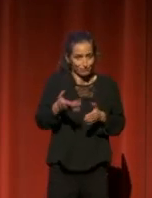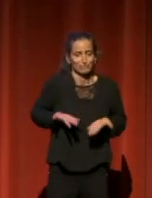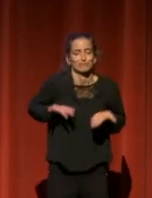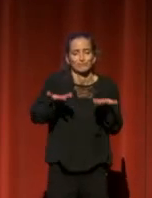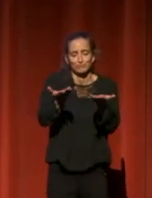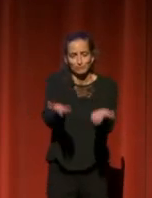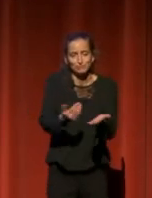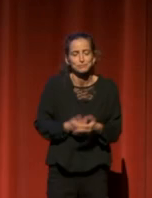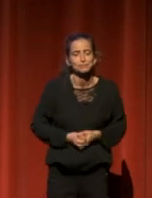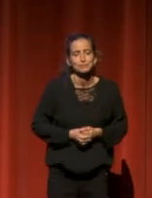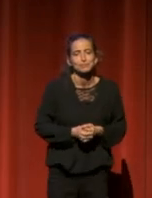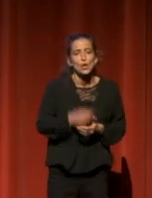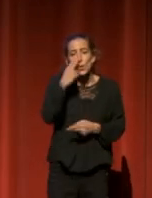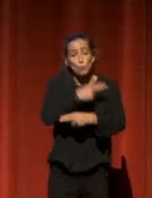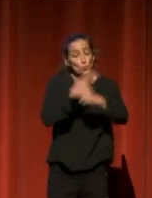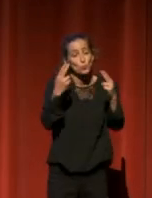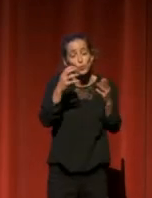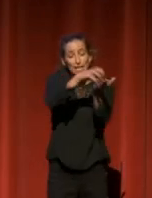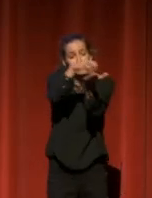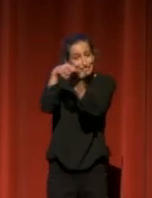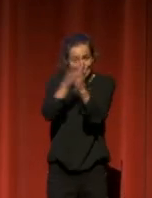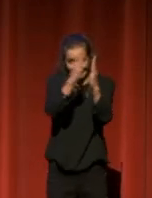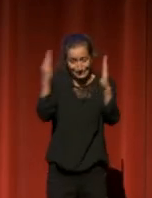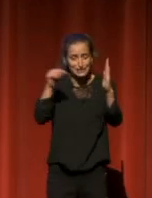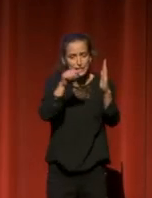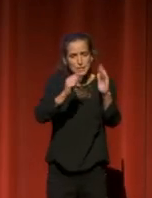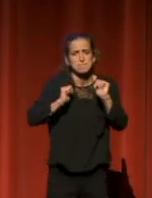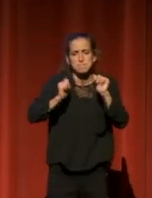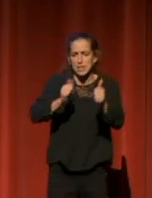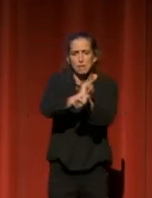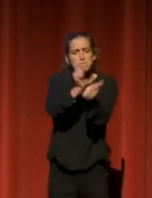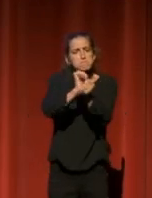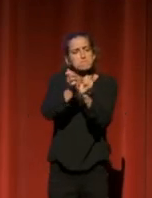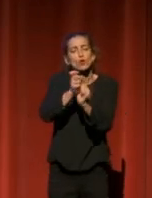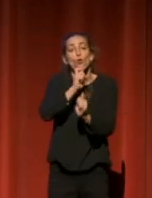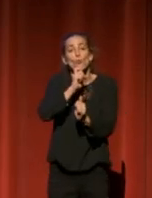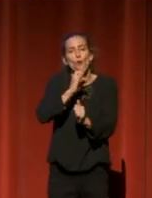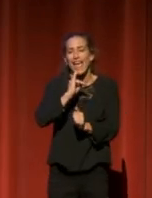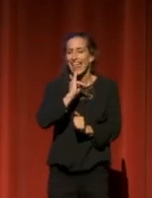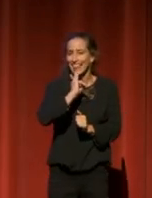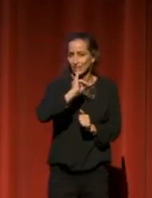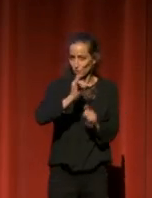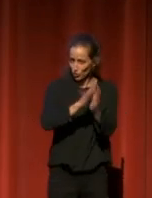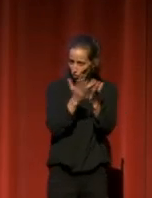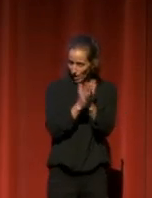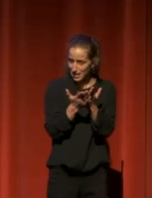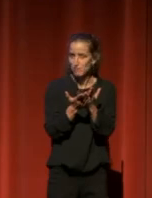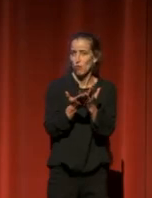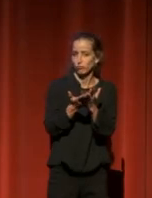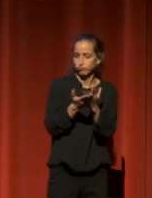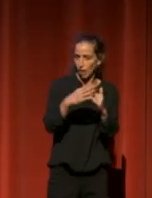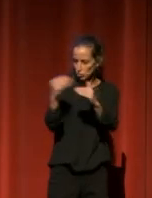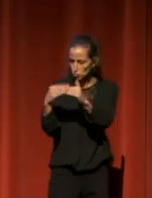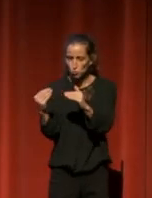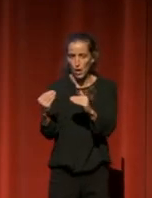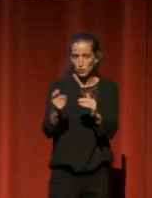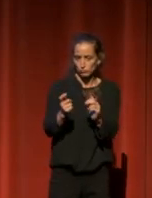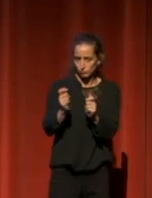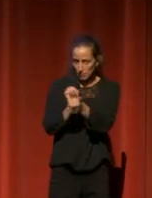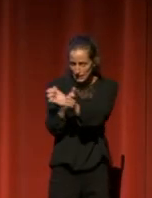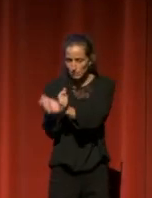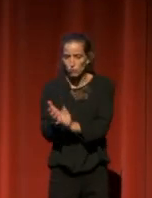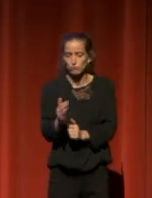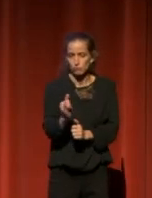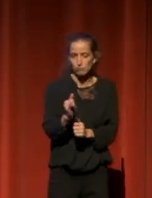Las bibliotecas públicas comienzan a ofrecer plataformas de préstamo de libros electrónicos a sus usuarios. Además, en muchas bibliotecas se ofrecen